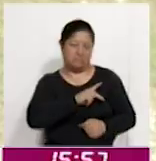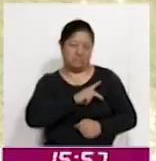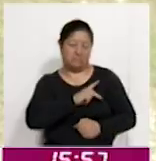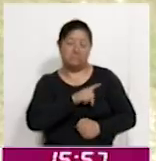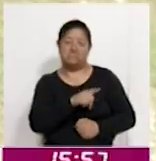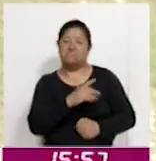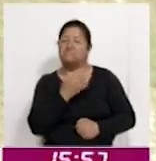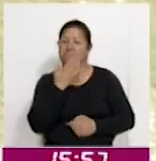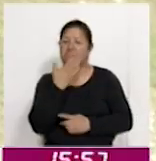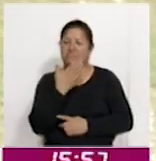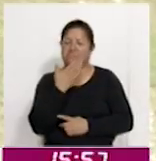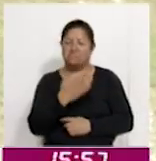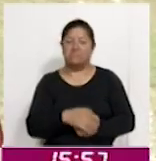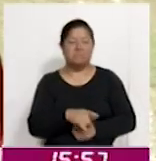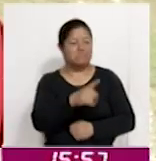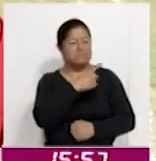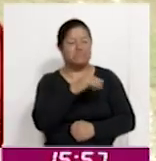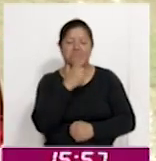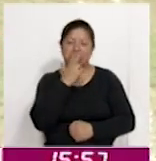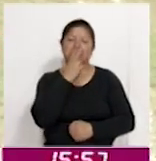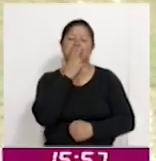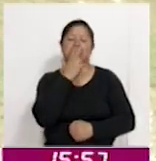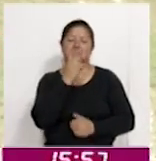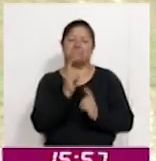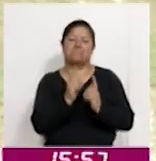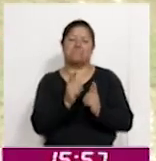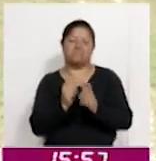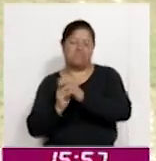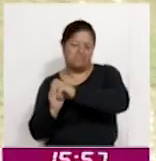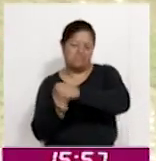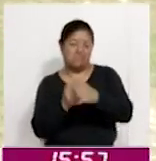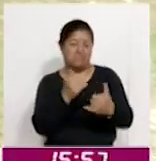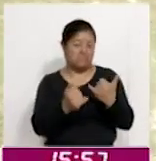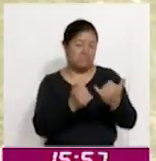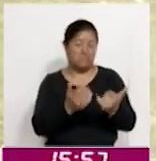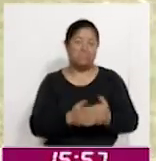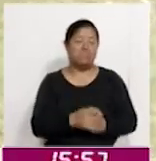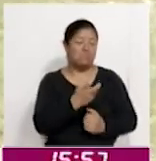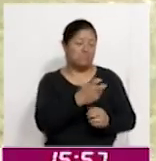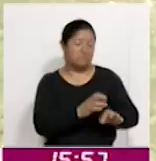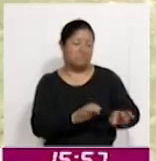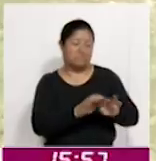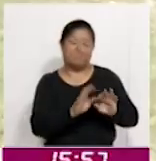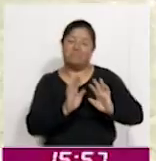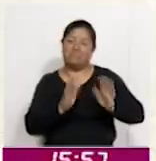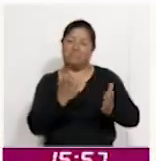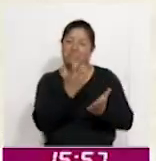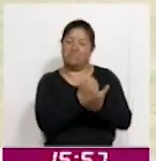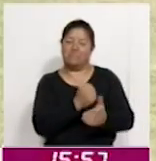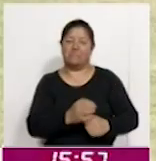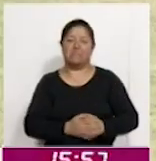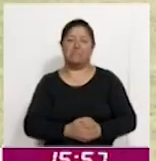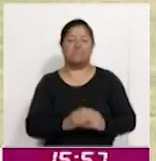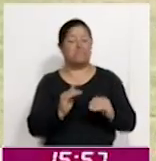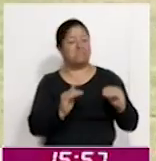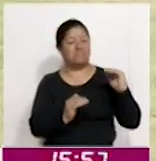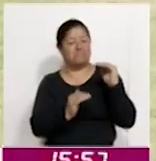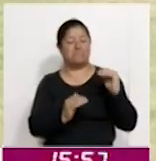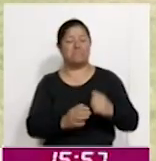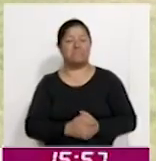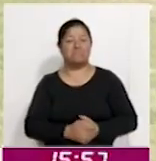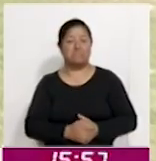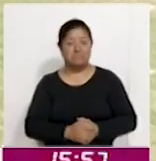salieron las cosas, los niños disfrutaron el partido, que eso es lo que importa y gracias a Dios avanzamos a la siguiente ronda ya. Pues sí, la verdad